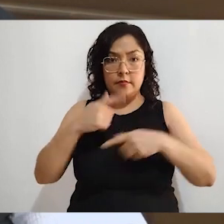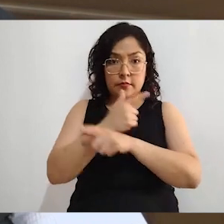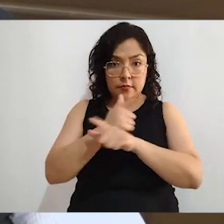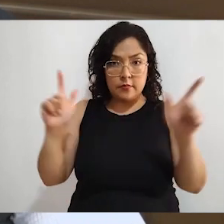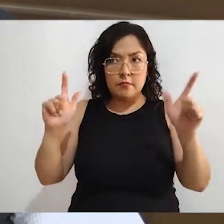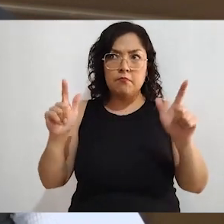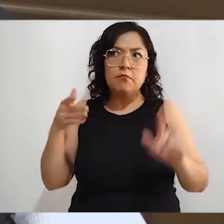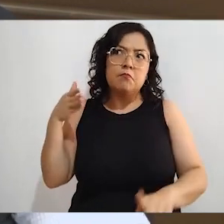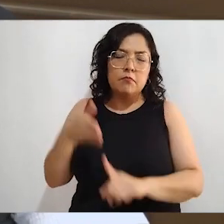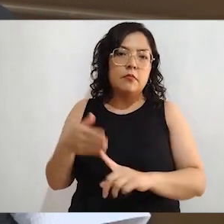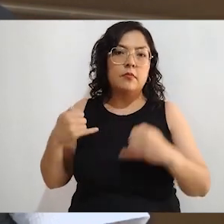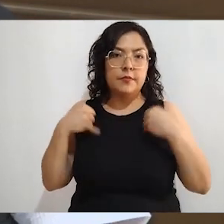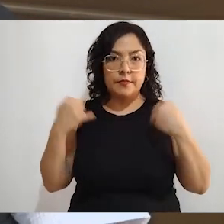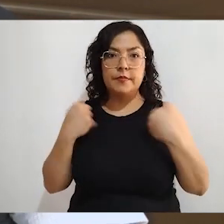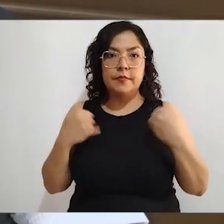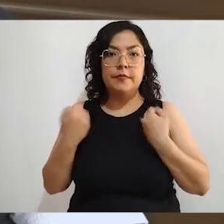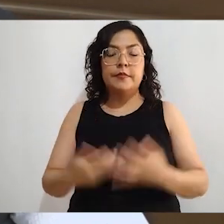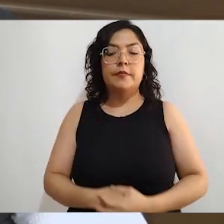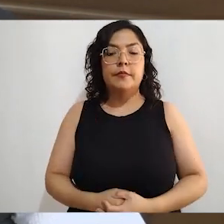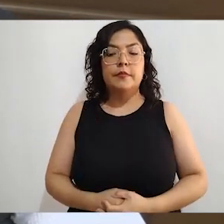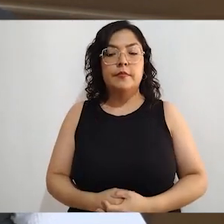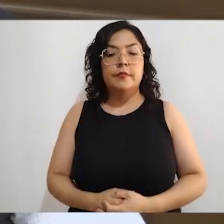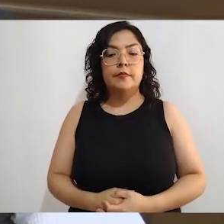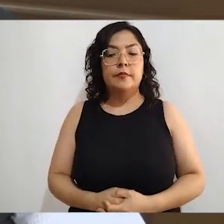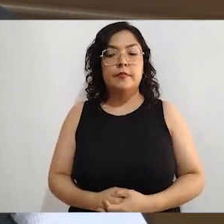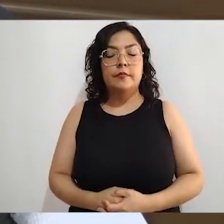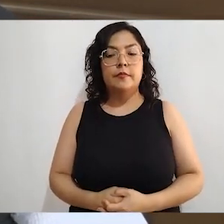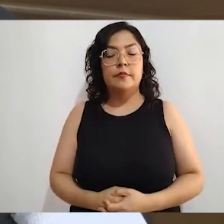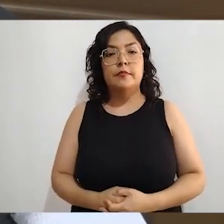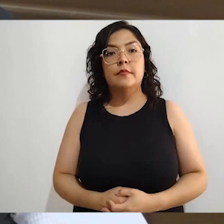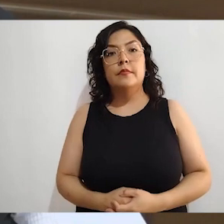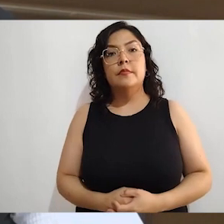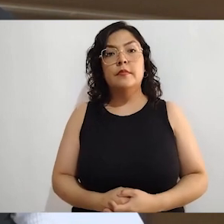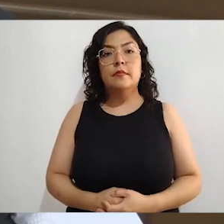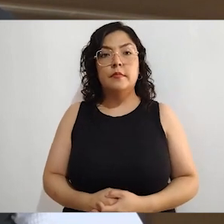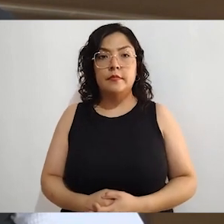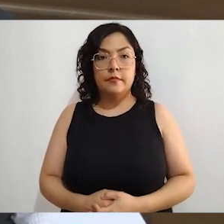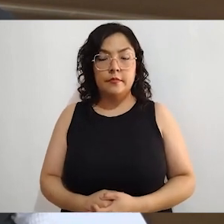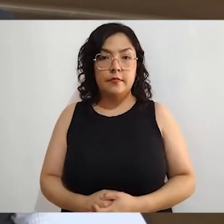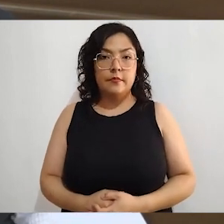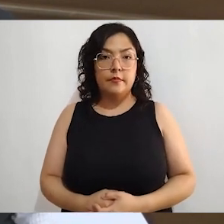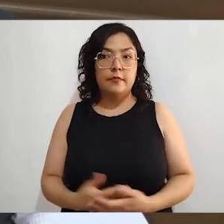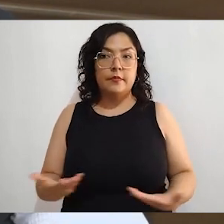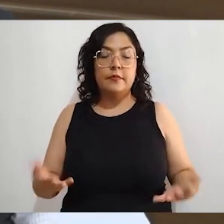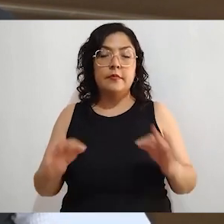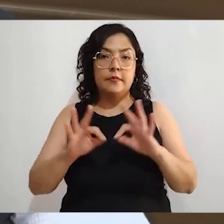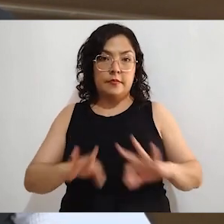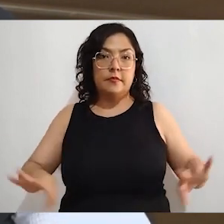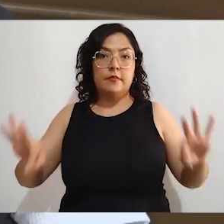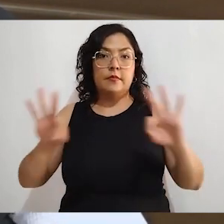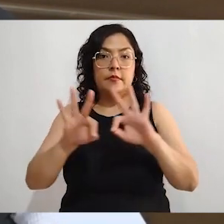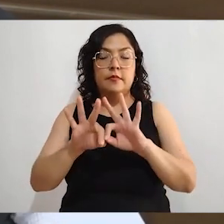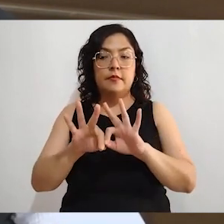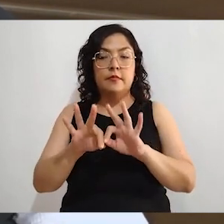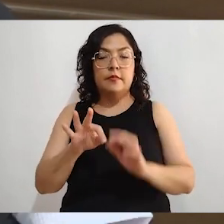jóvenes, que hay que decir que para esta ocasión es una prioridad para los órganos electorales